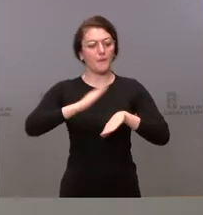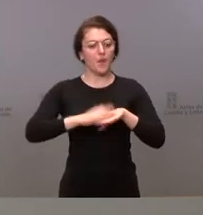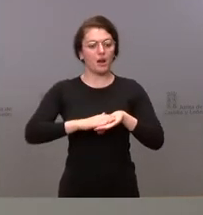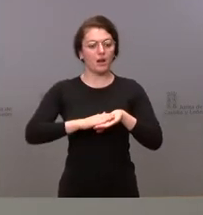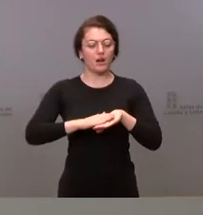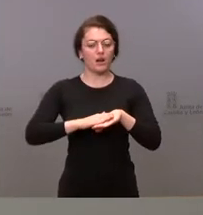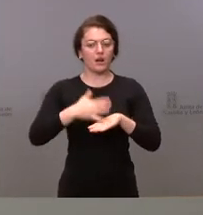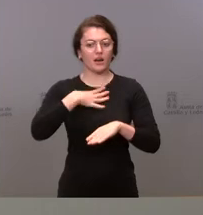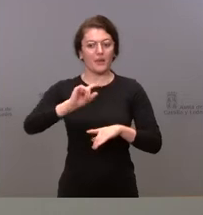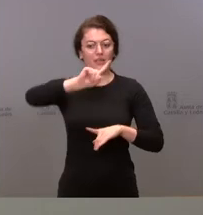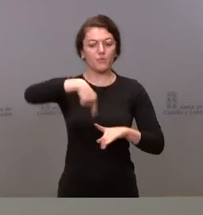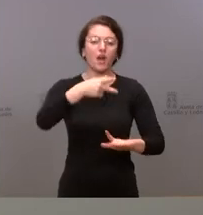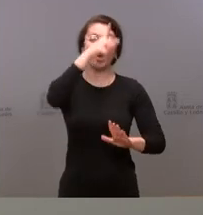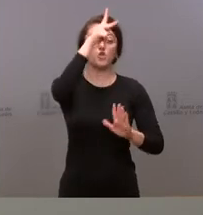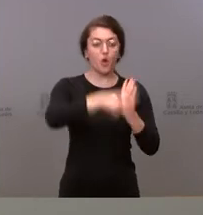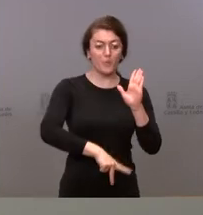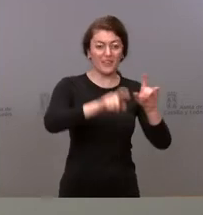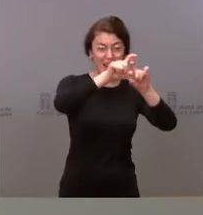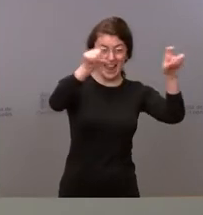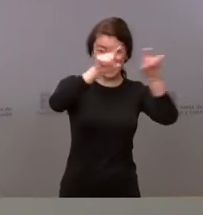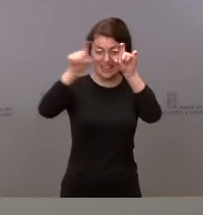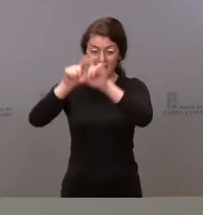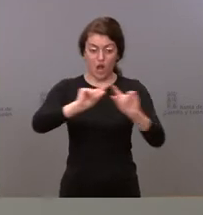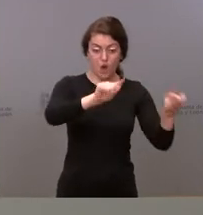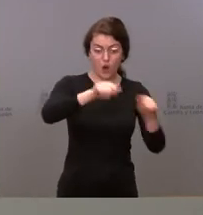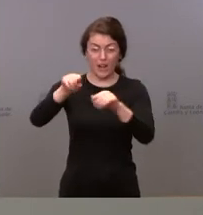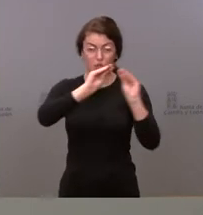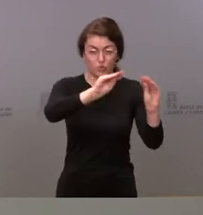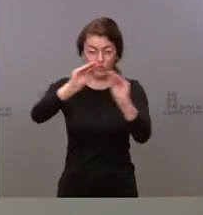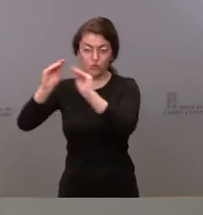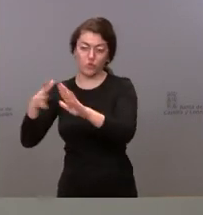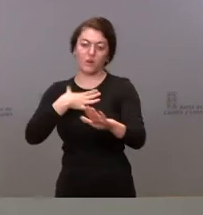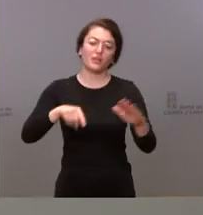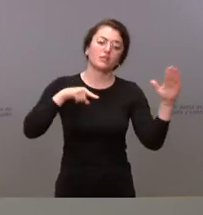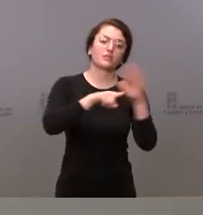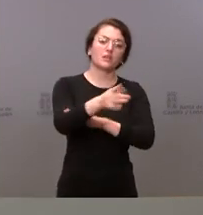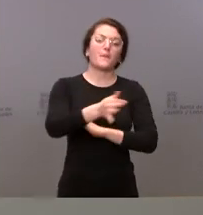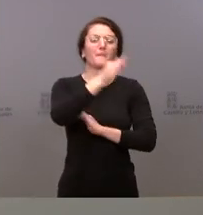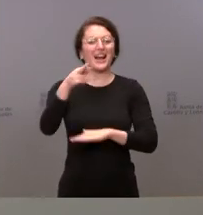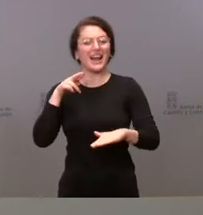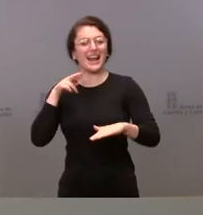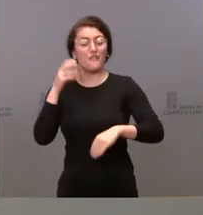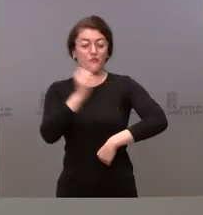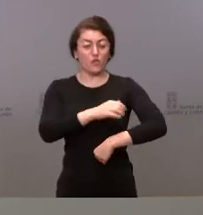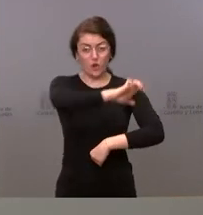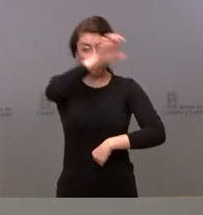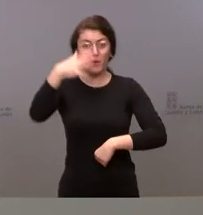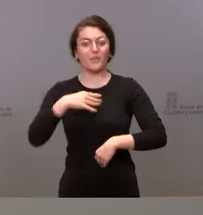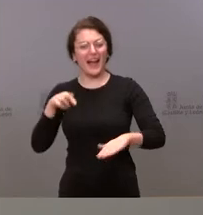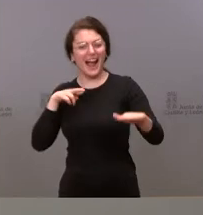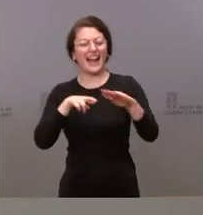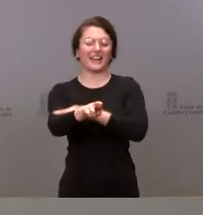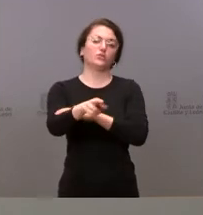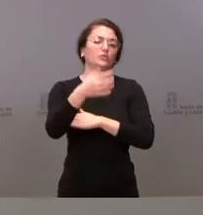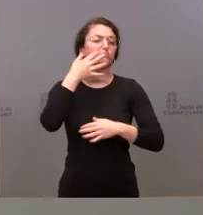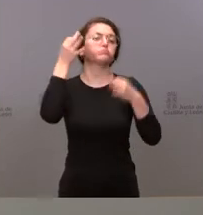la normativa de las entidades locales como para poder gestionar correctamente los fondos europeos que tenemos y los que